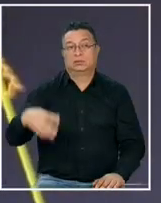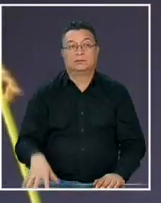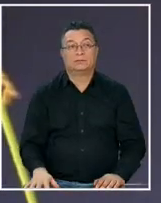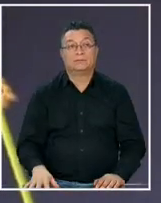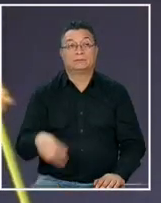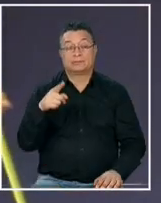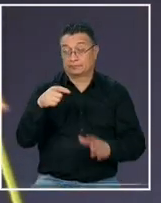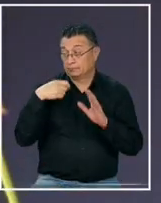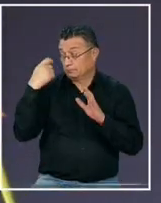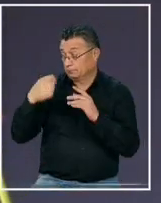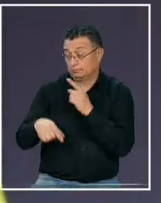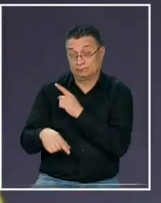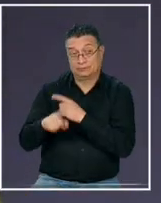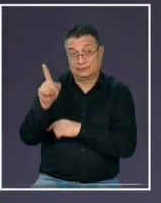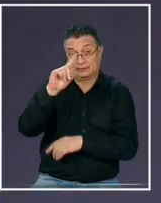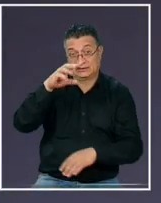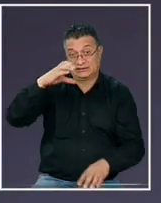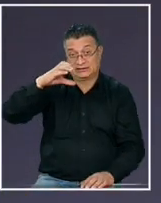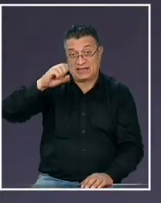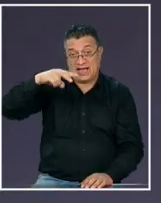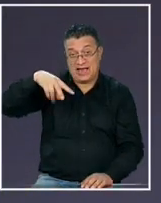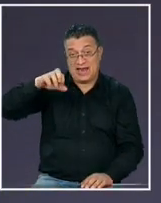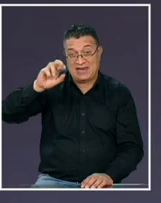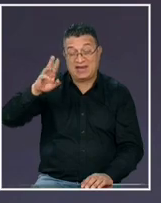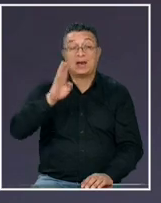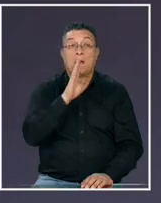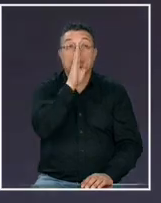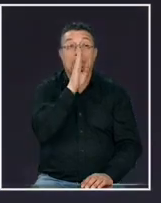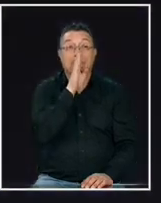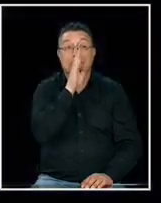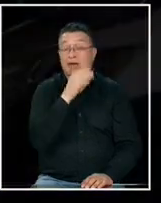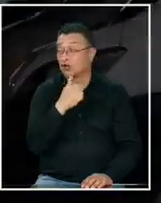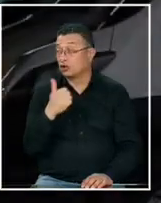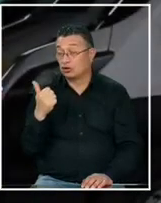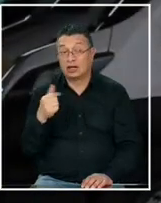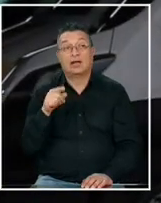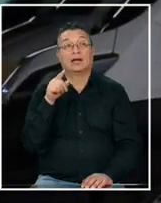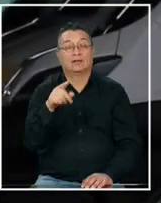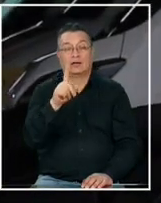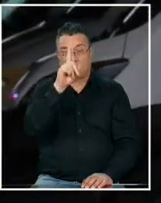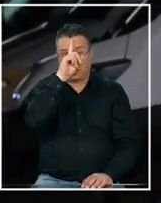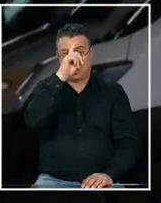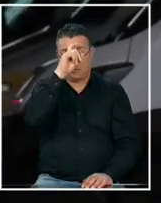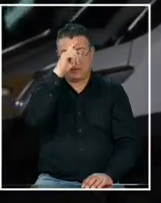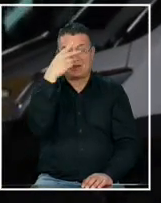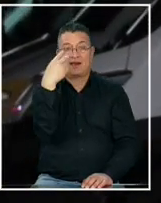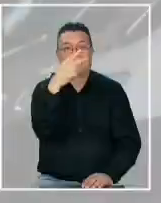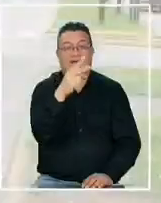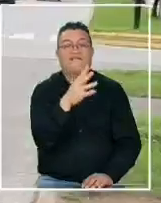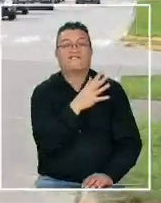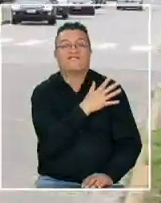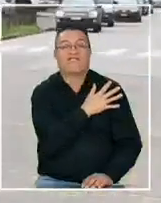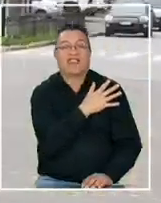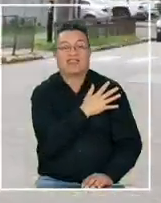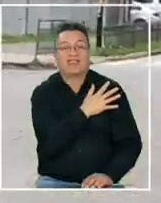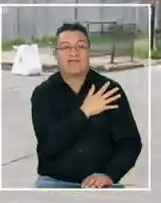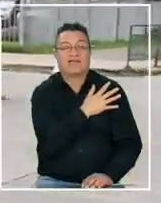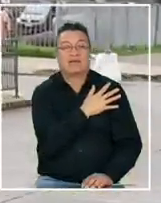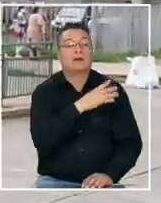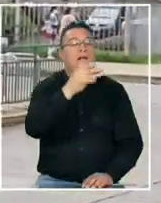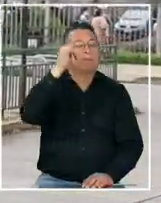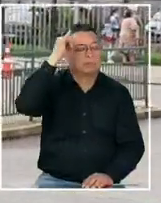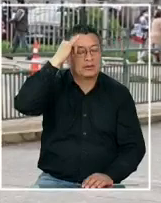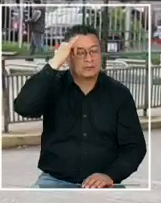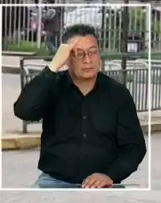estas imágenes del escáner del gringo son las que encendieron la polémica en el hospital base de Valdivia la mañana del